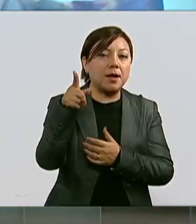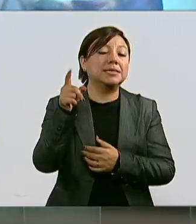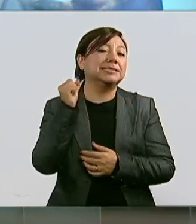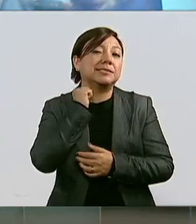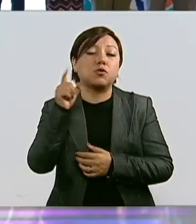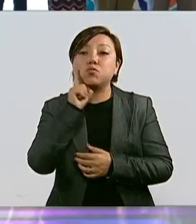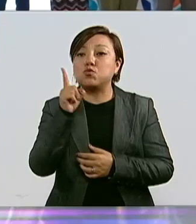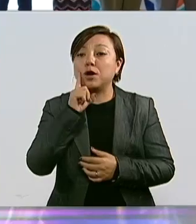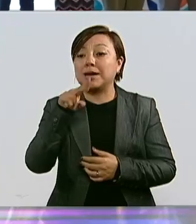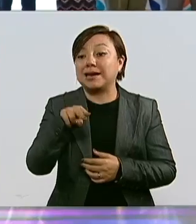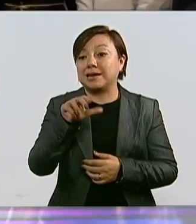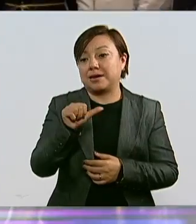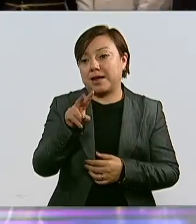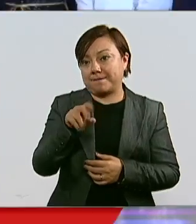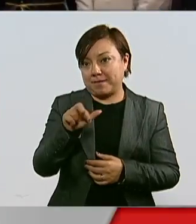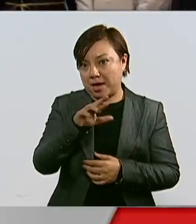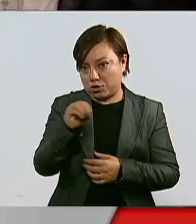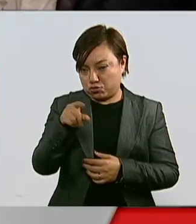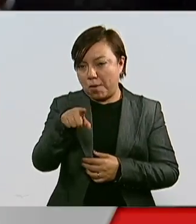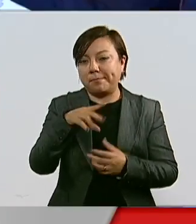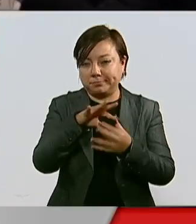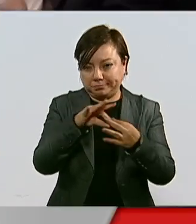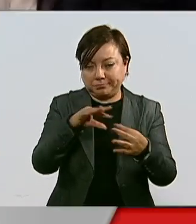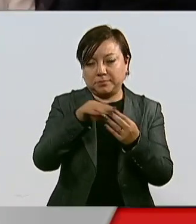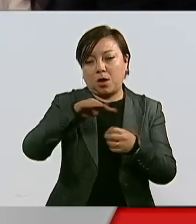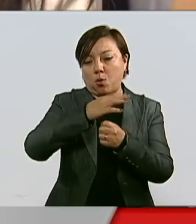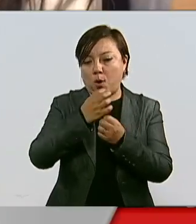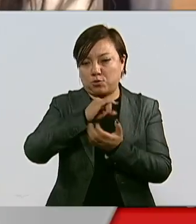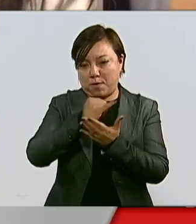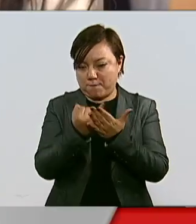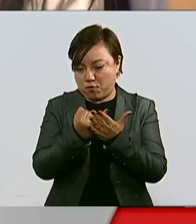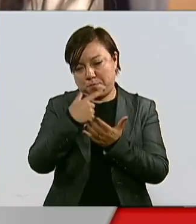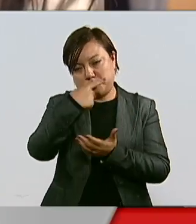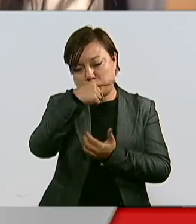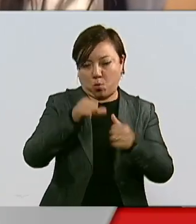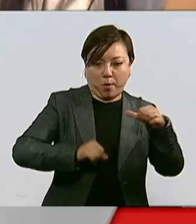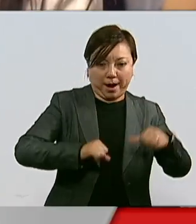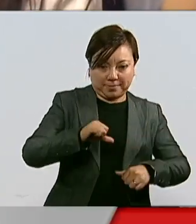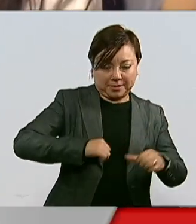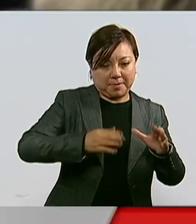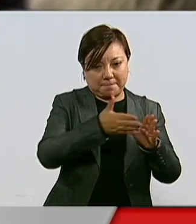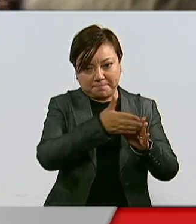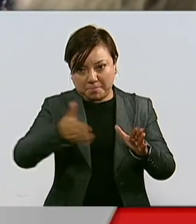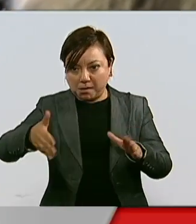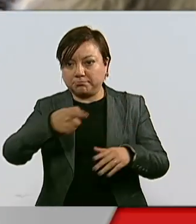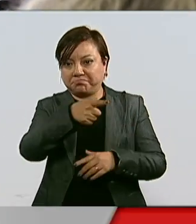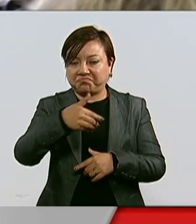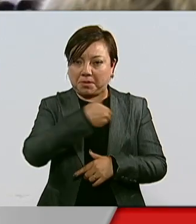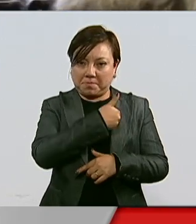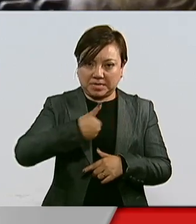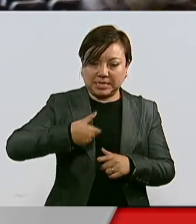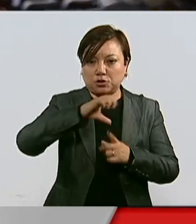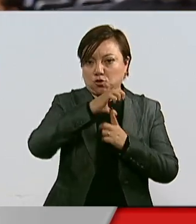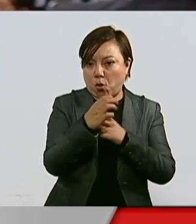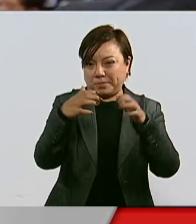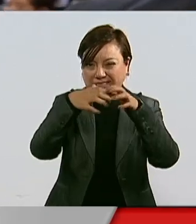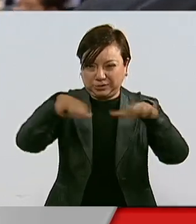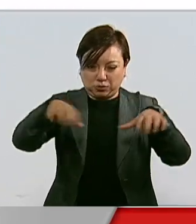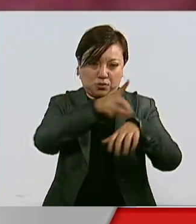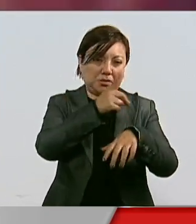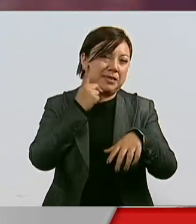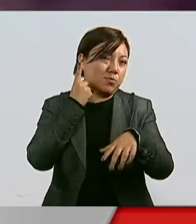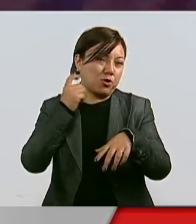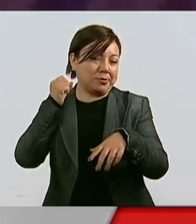Acevedo rindió su cuarto informe de actividades legislativas. Destacó su labor en la presidencia de la Comisión Bicameral del Canal del